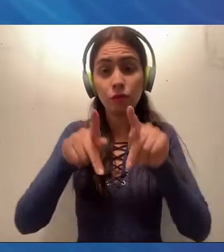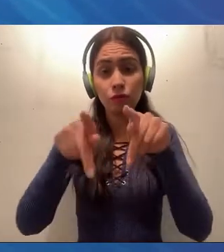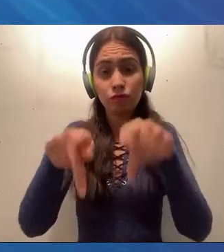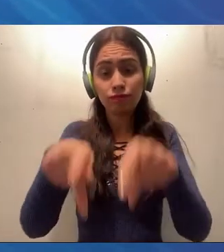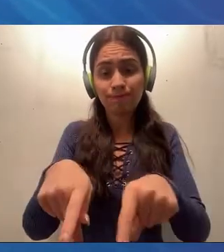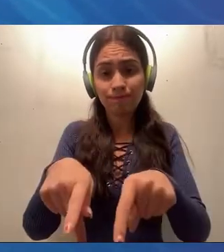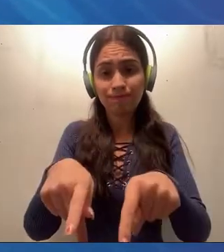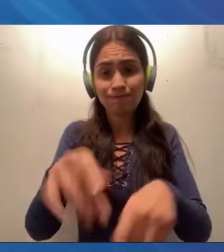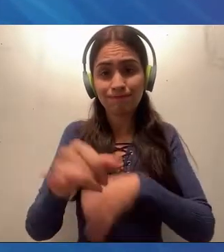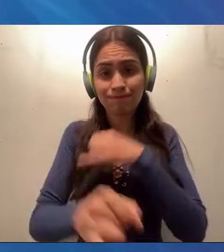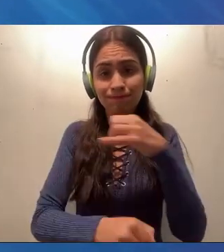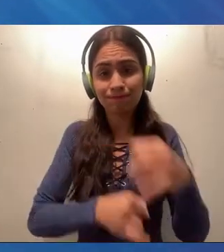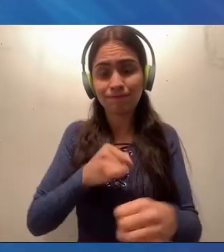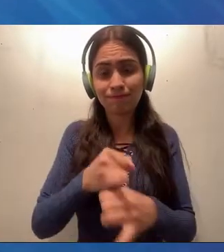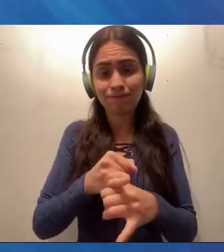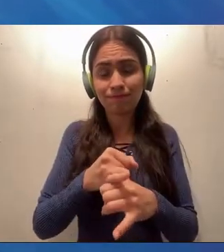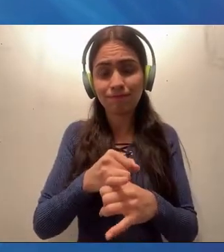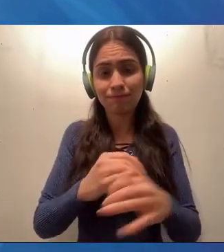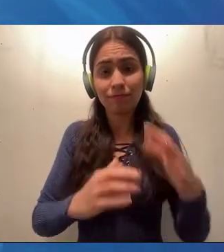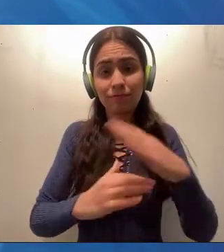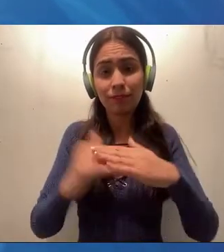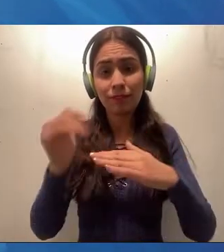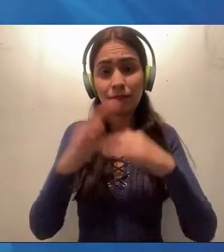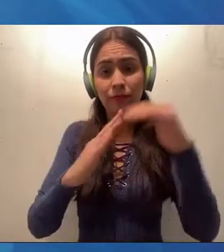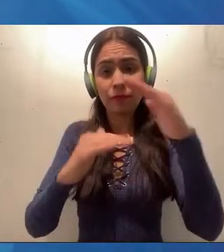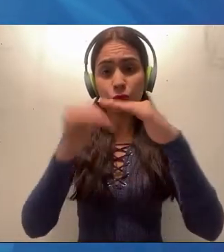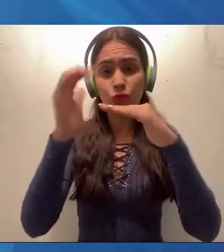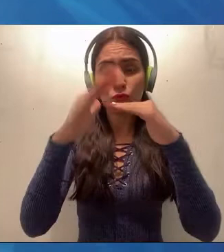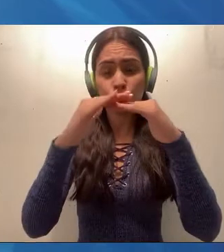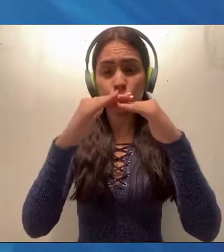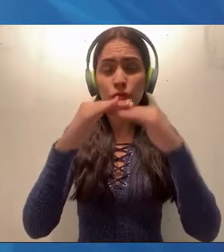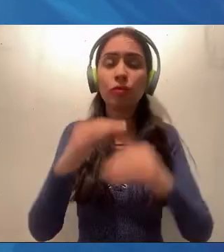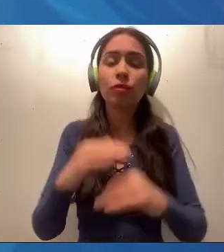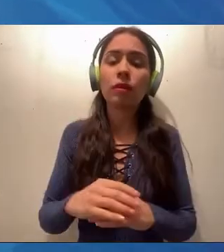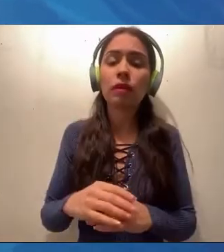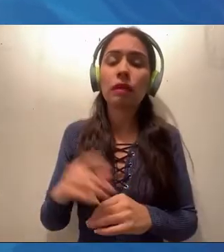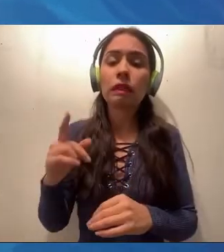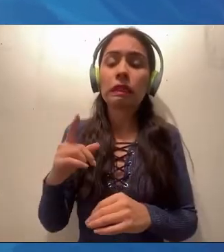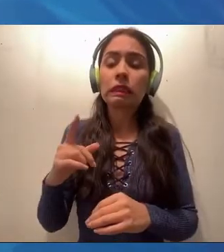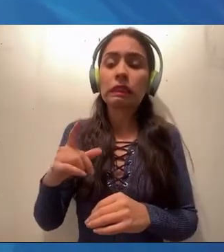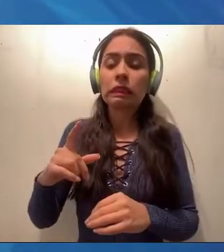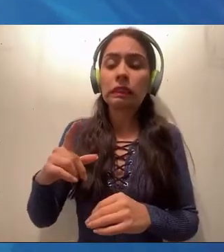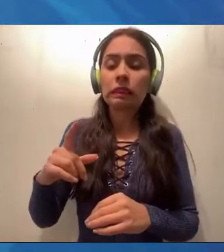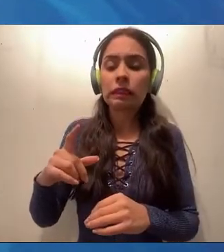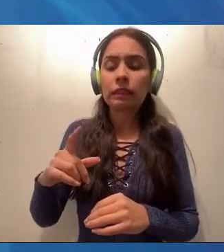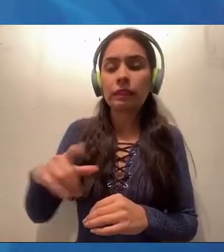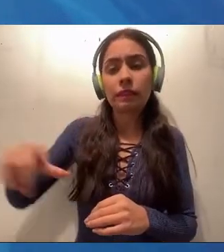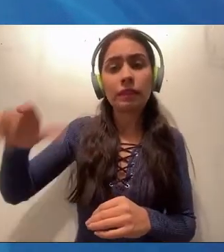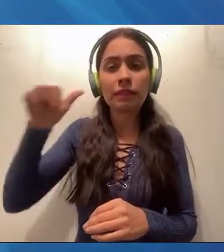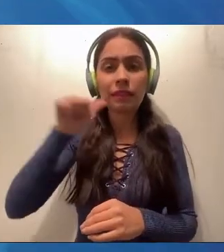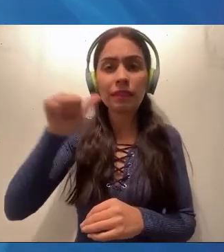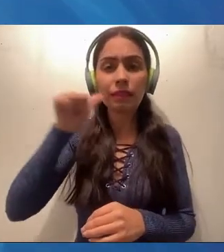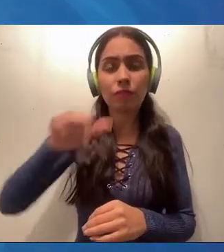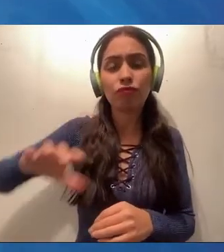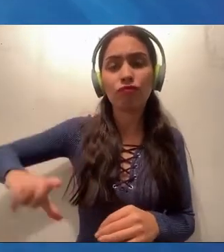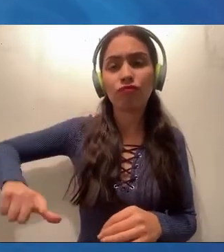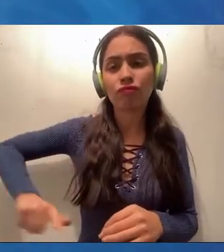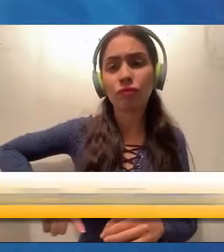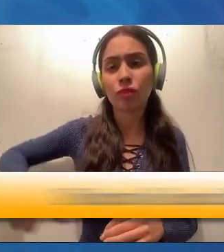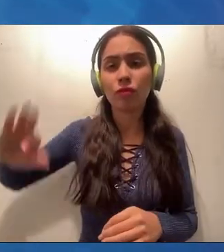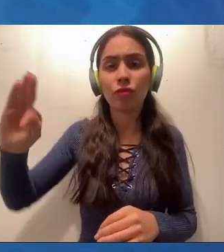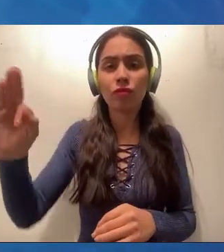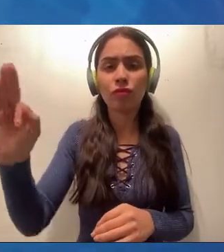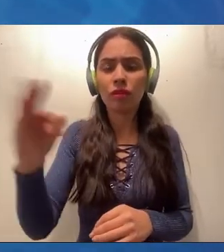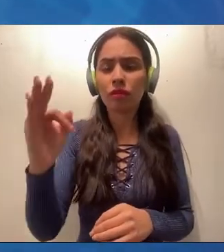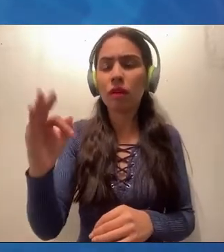que originalmente pertenece al gobierno federal y le ha sido concesionada al gobierno del estado. Para mantener viva